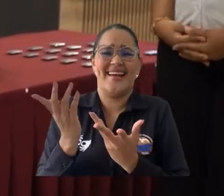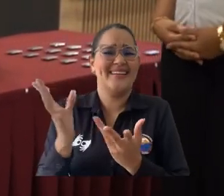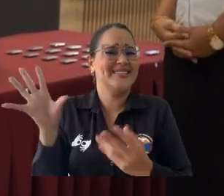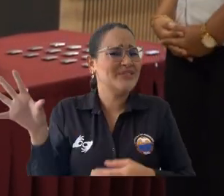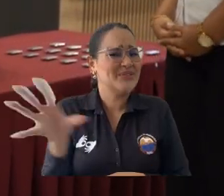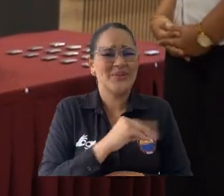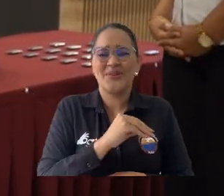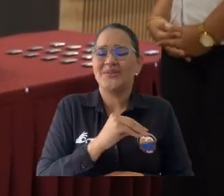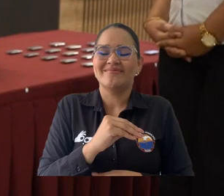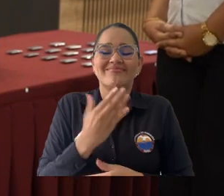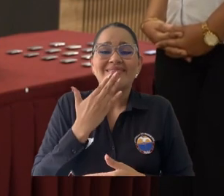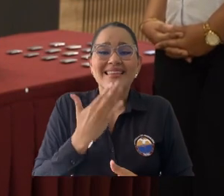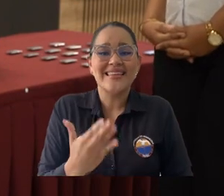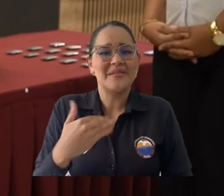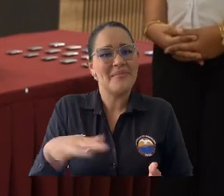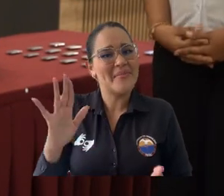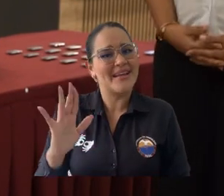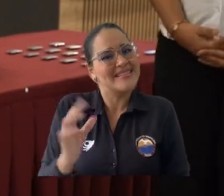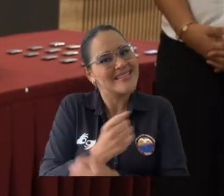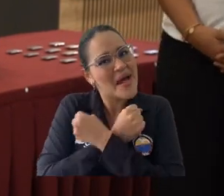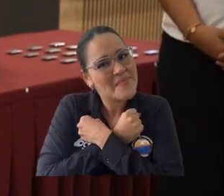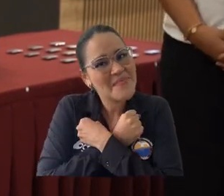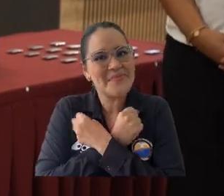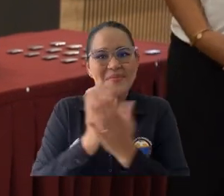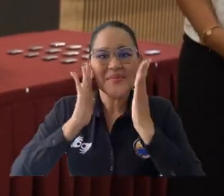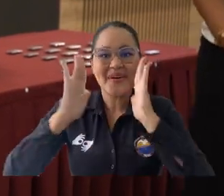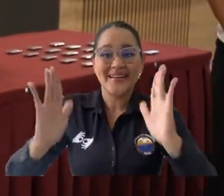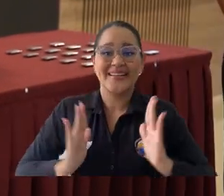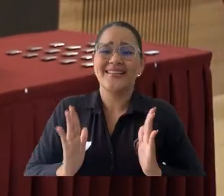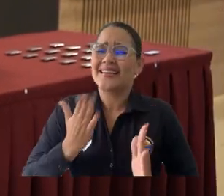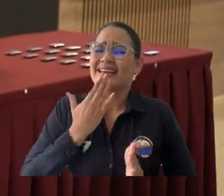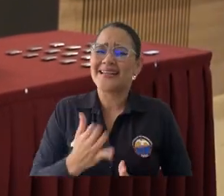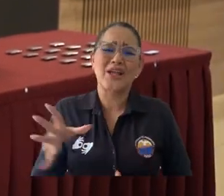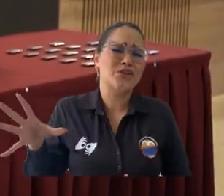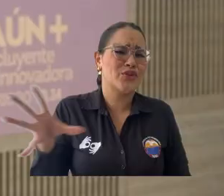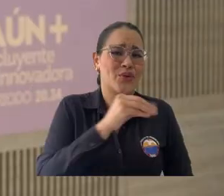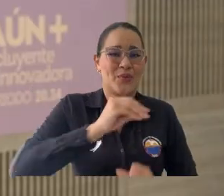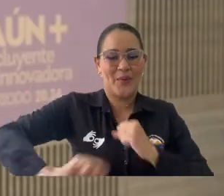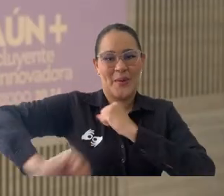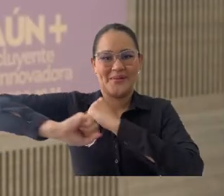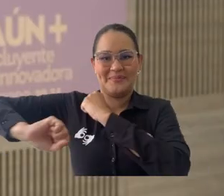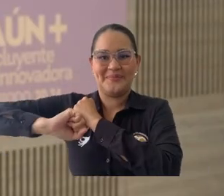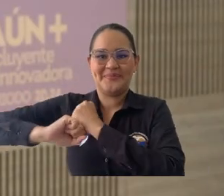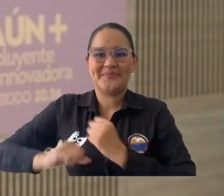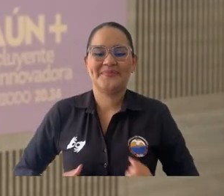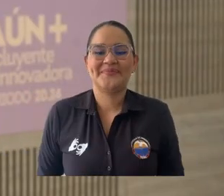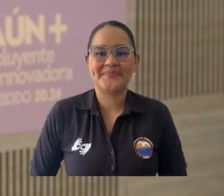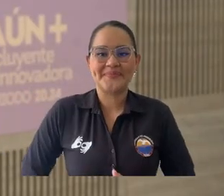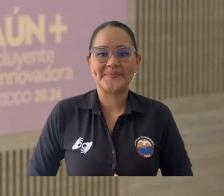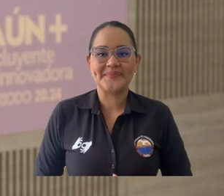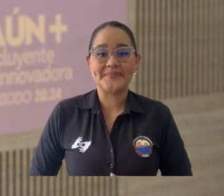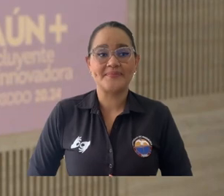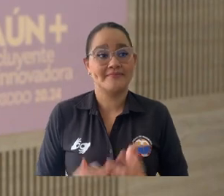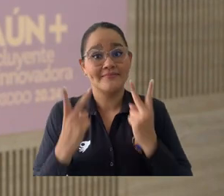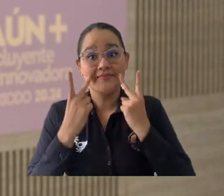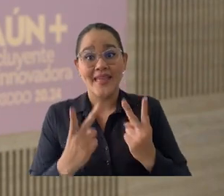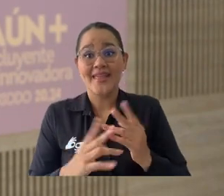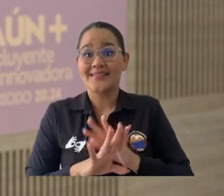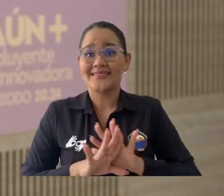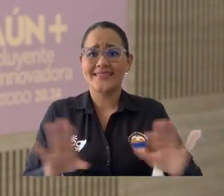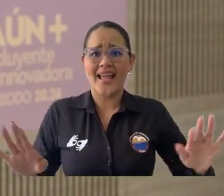acogido con mucho amor. Todos sin lugar a duda han sido un apoyo. Verla lograr